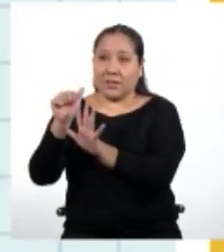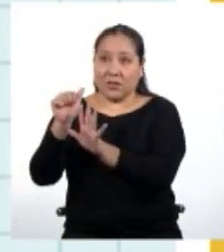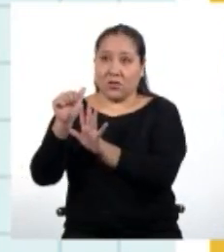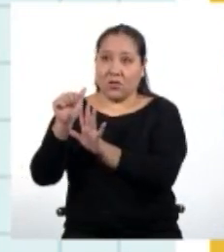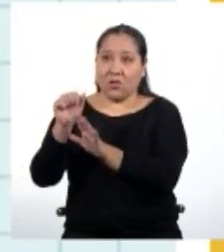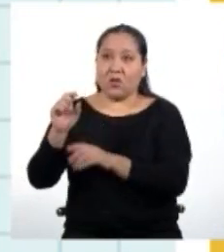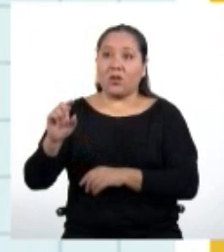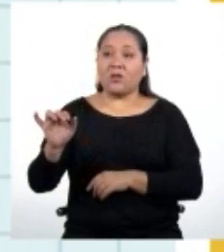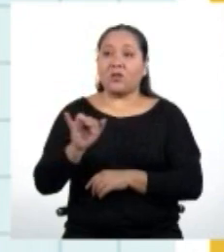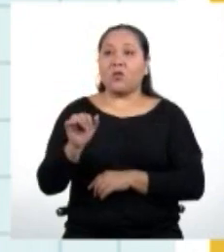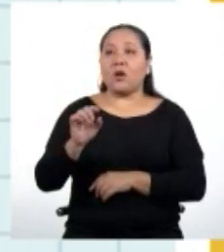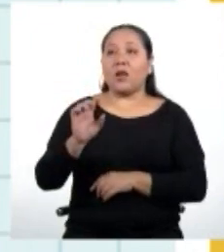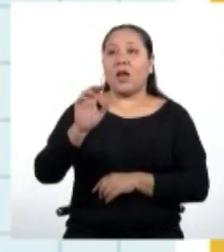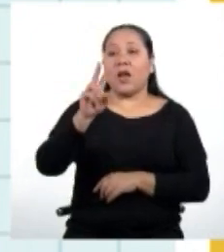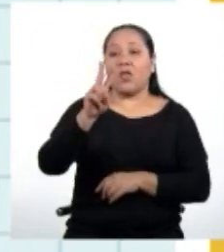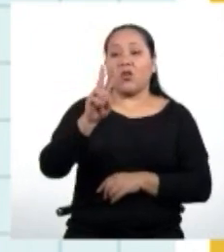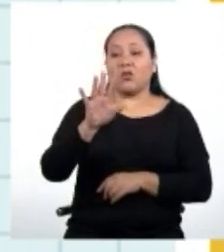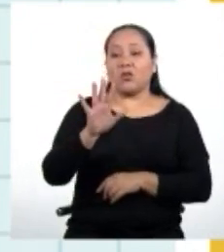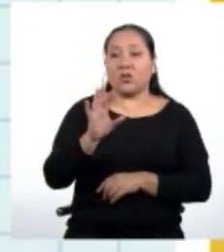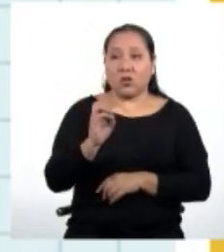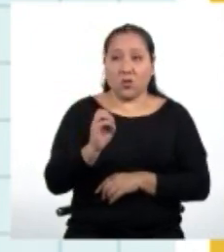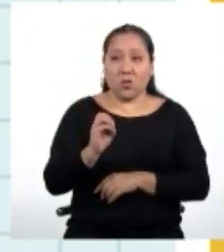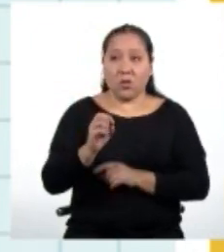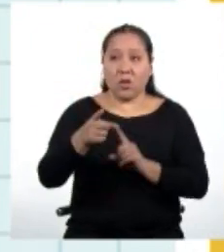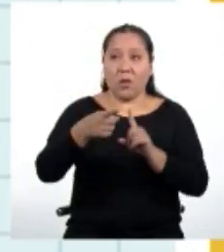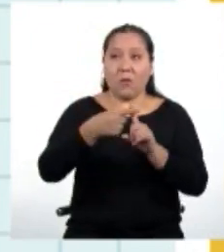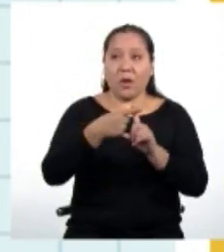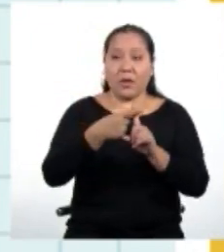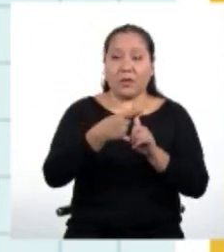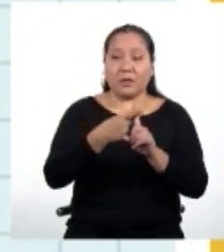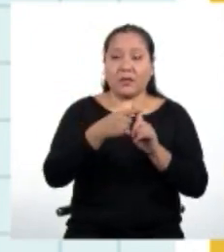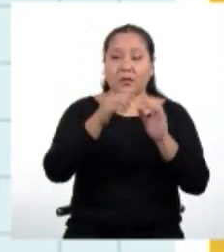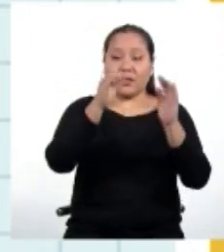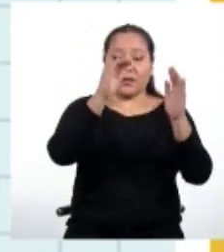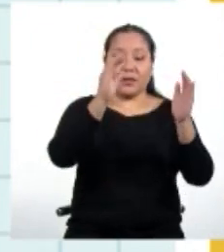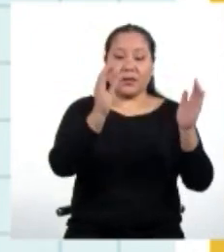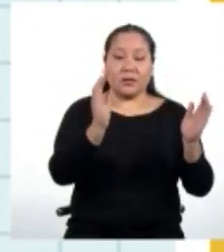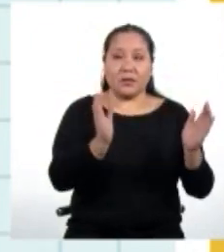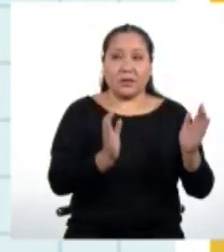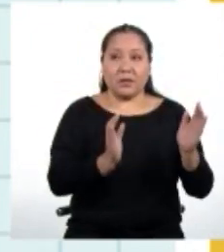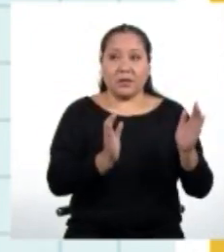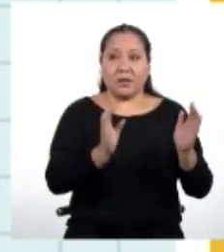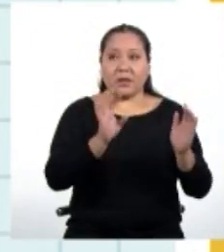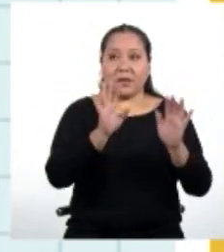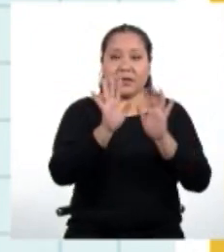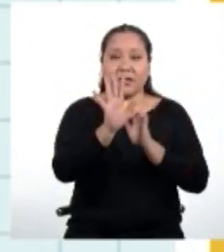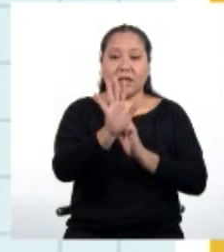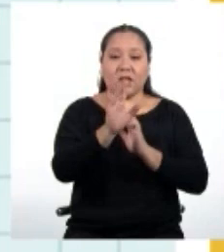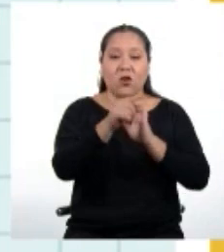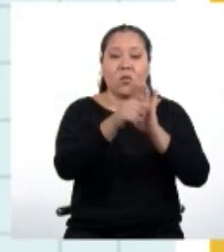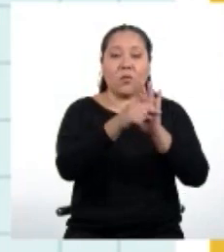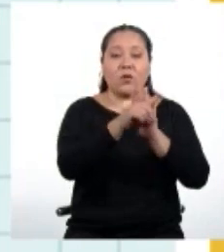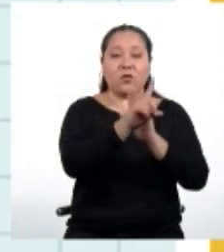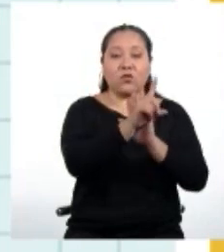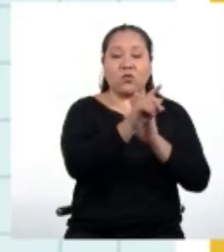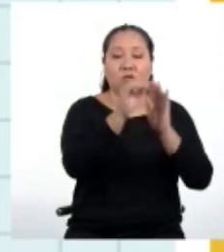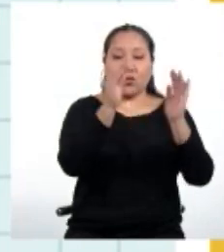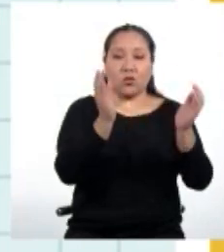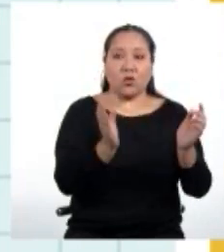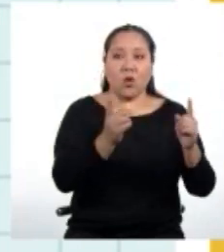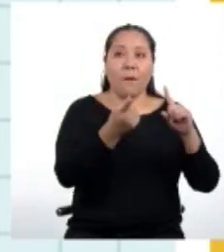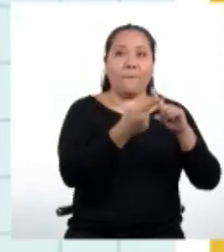al primer término, 250, más el número de términos, que es 5 menos 1.